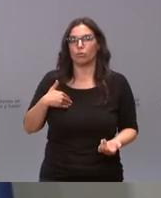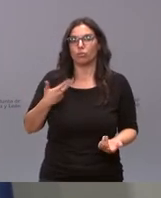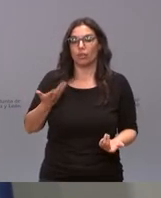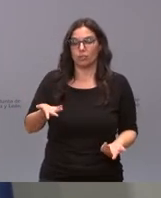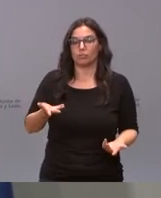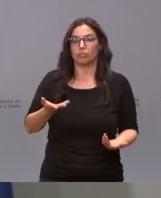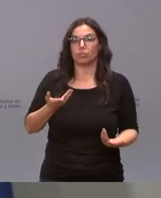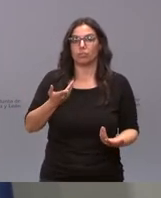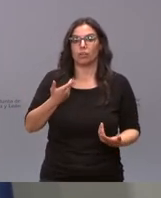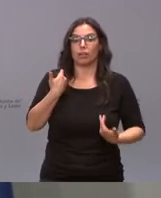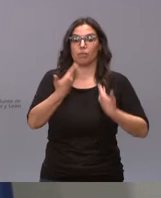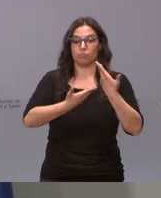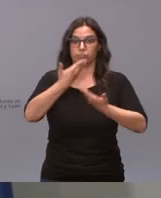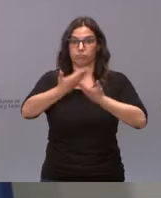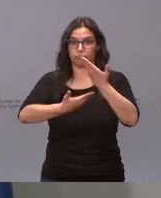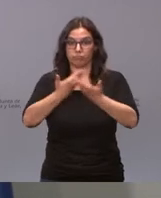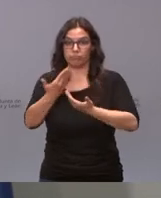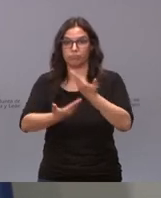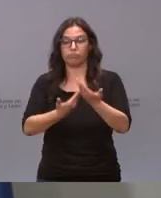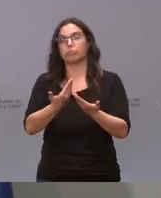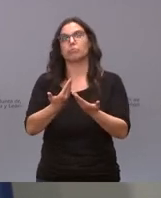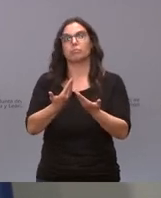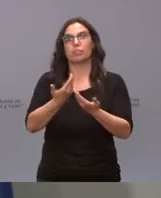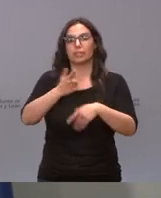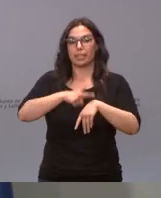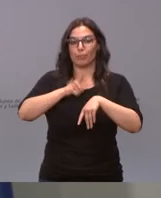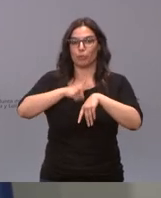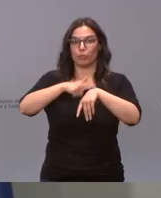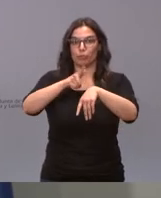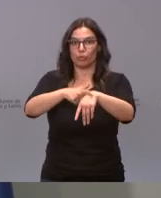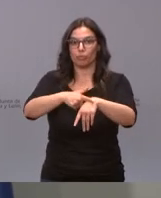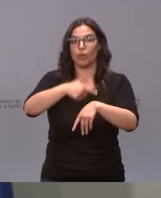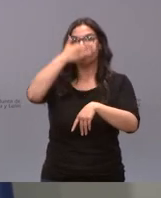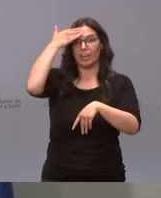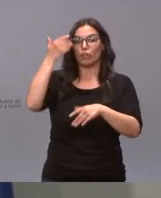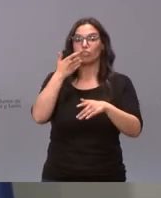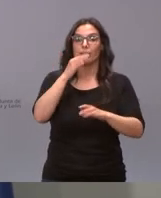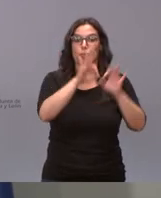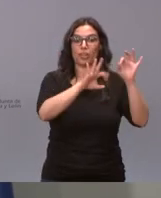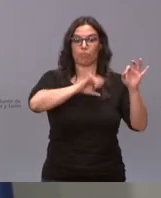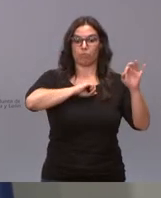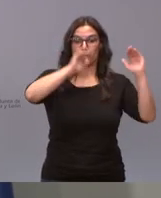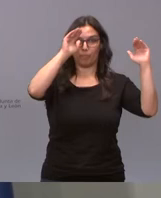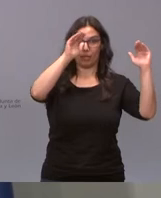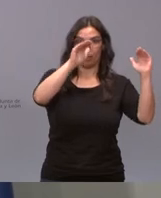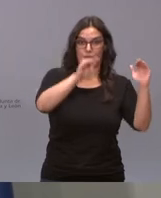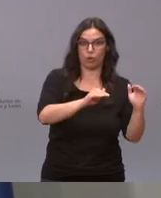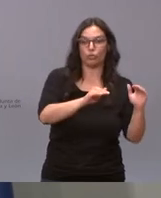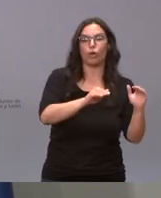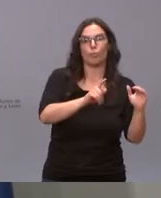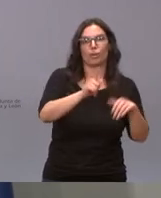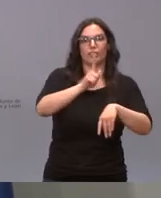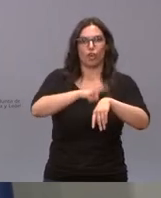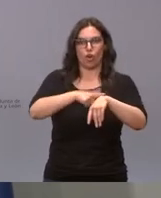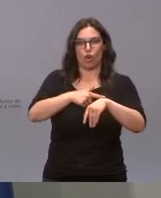que avance el tiempo que avance el verano si baja la incidencia pues poder ir relajándolos de manera